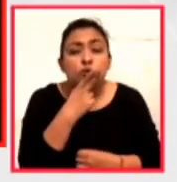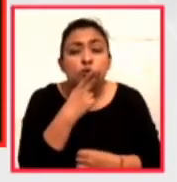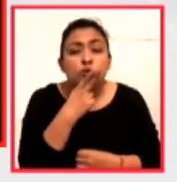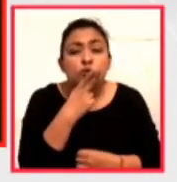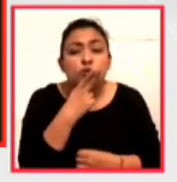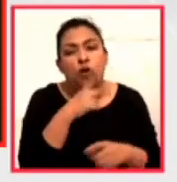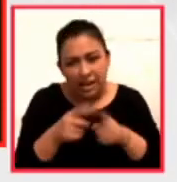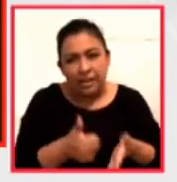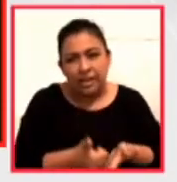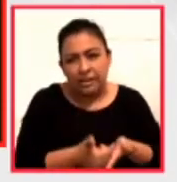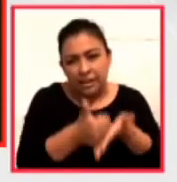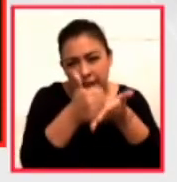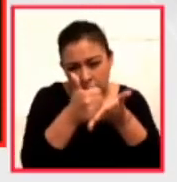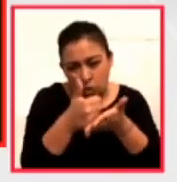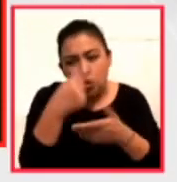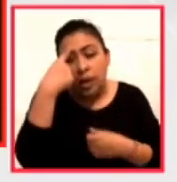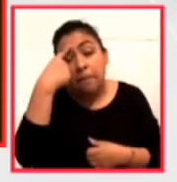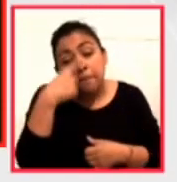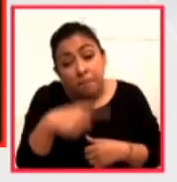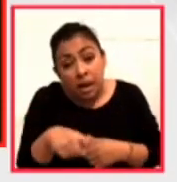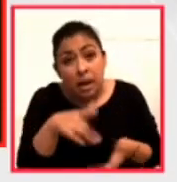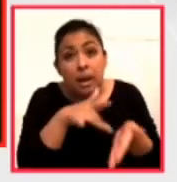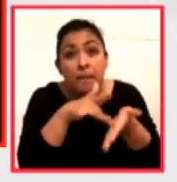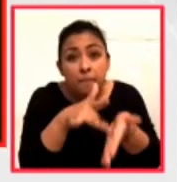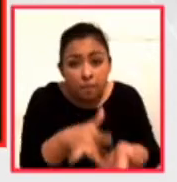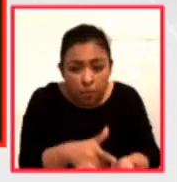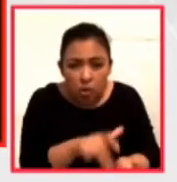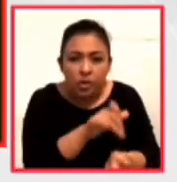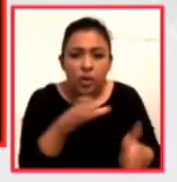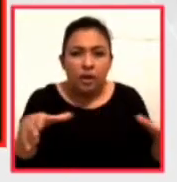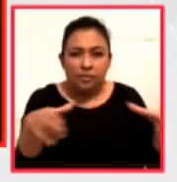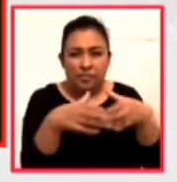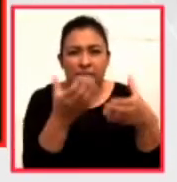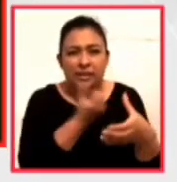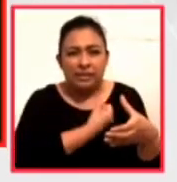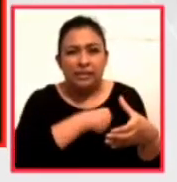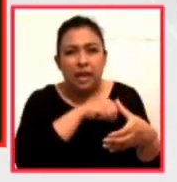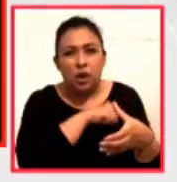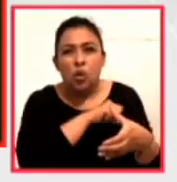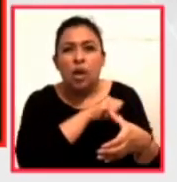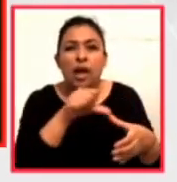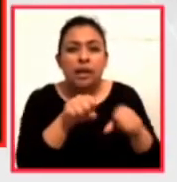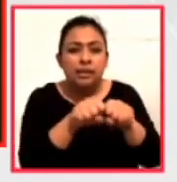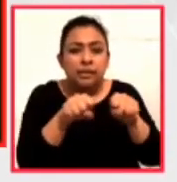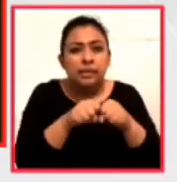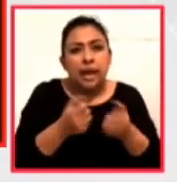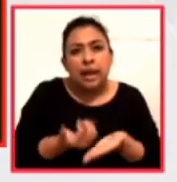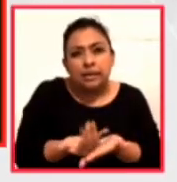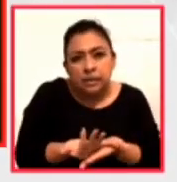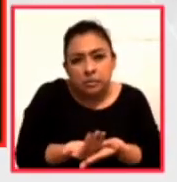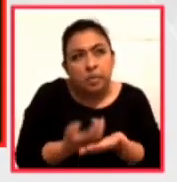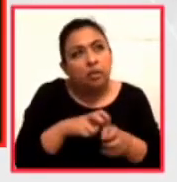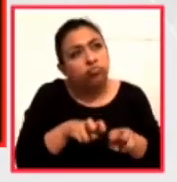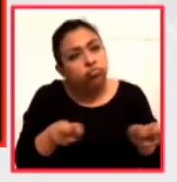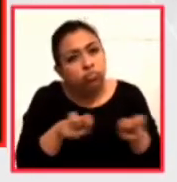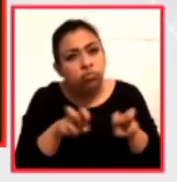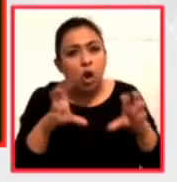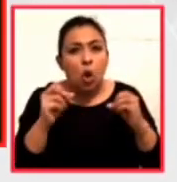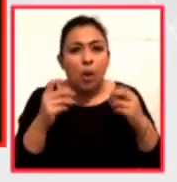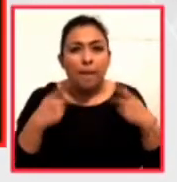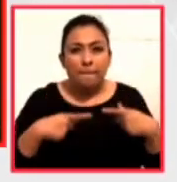escenografía para apoyar en el sector salud, para salas de espera, para vestuaristas haciendo